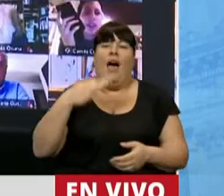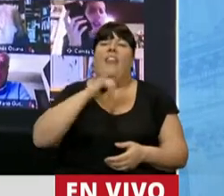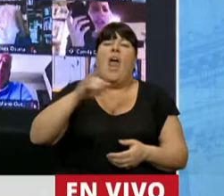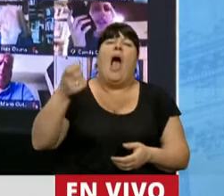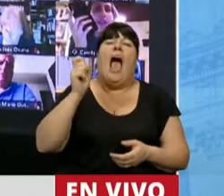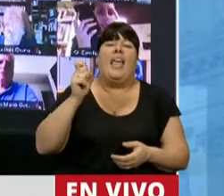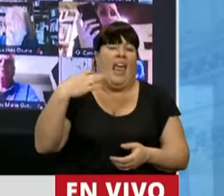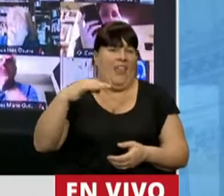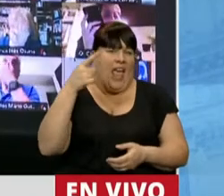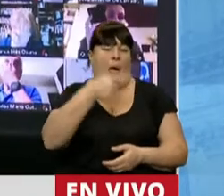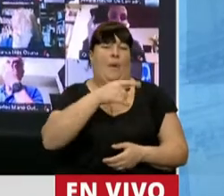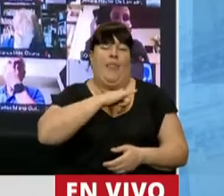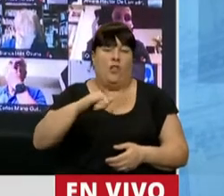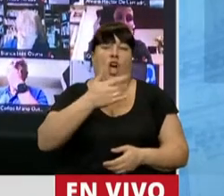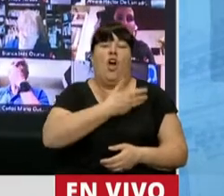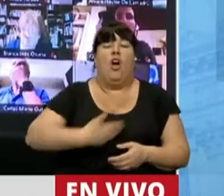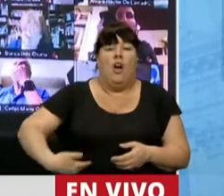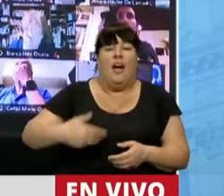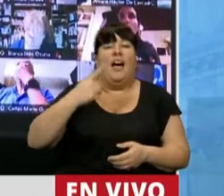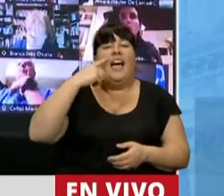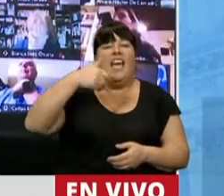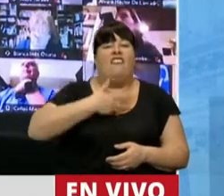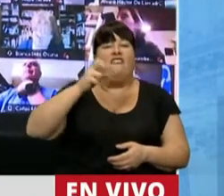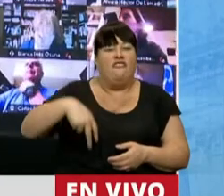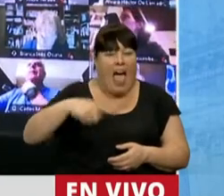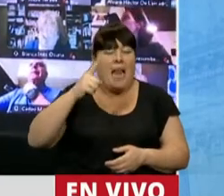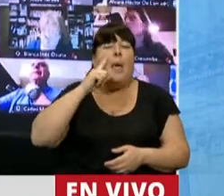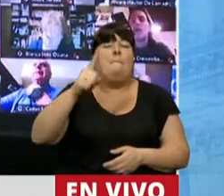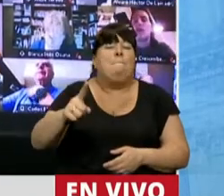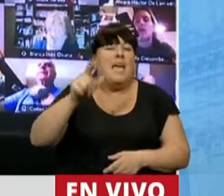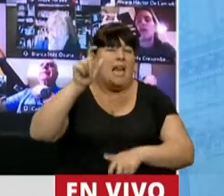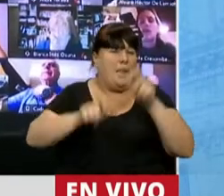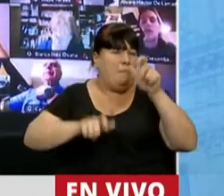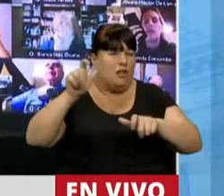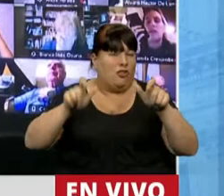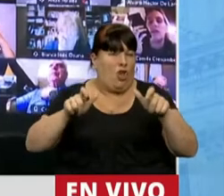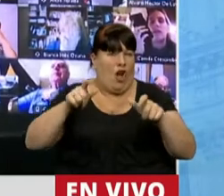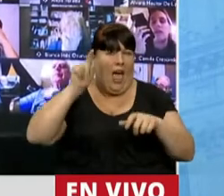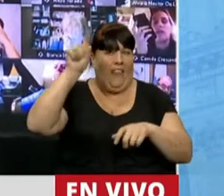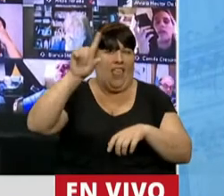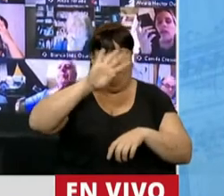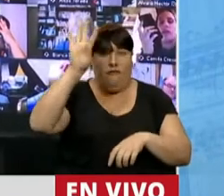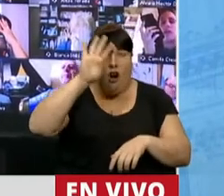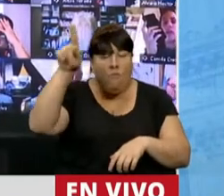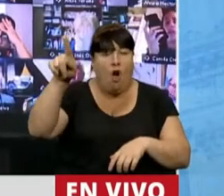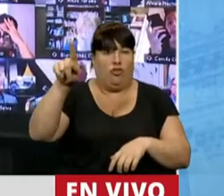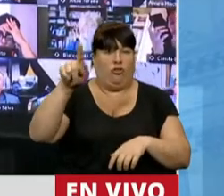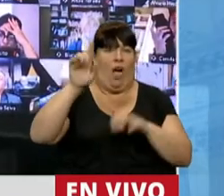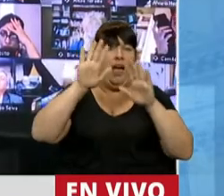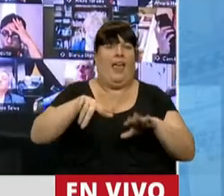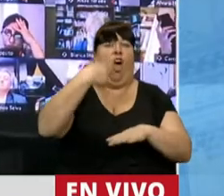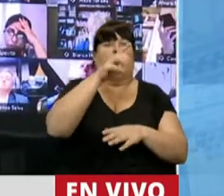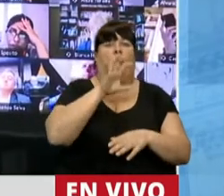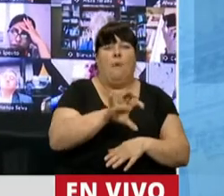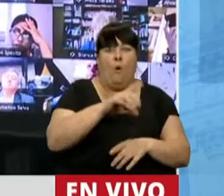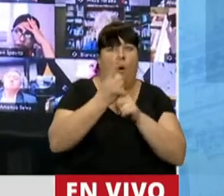denunciar es al Gobernador Gildo Infrán, que tiene a miles de ciudadanos de su provincia varados,